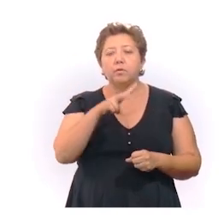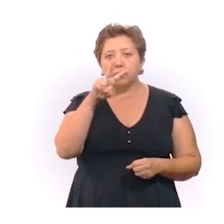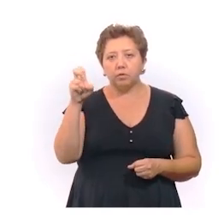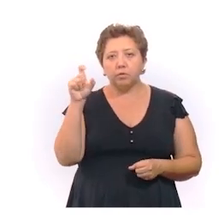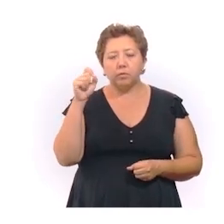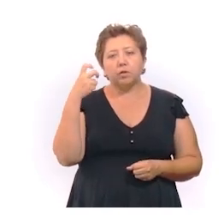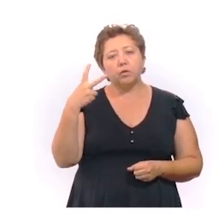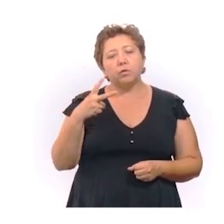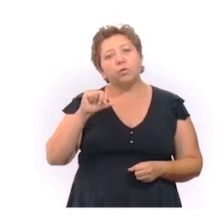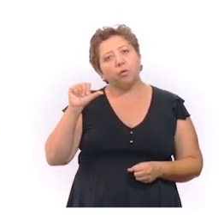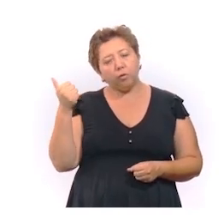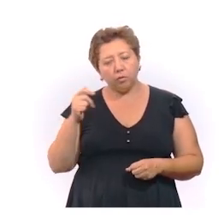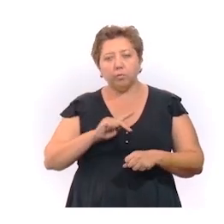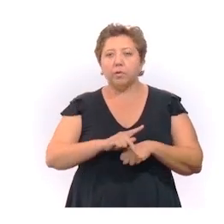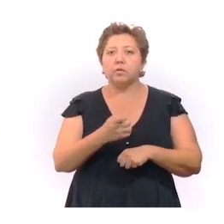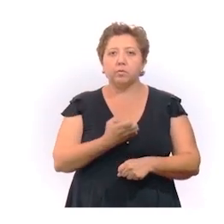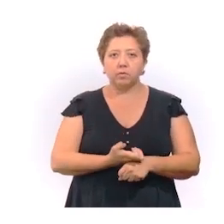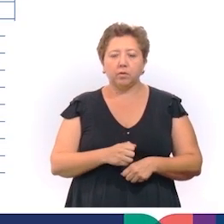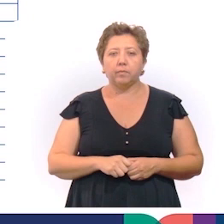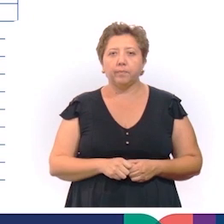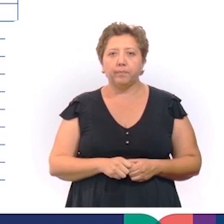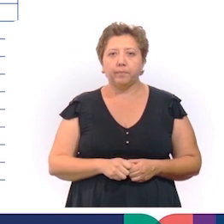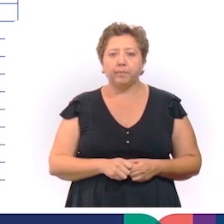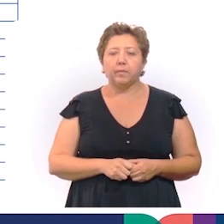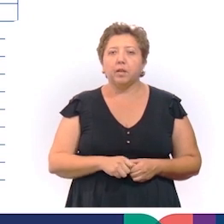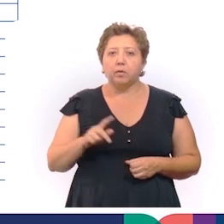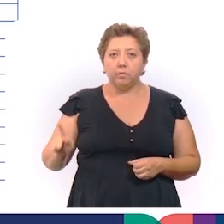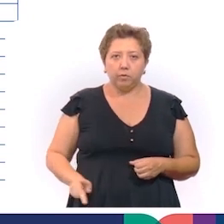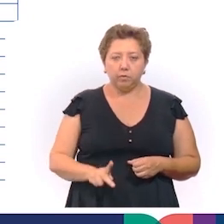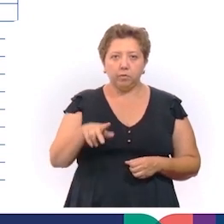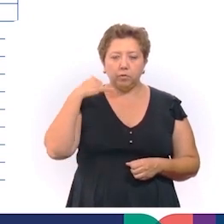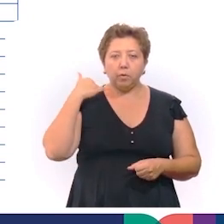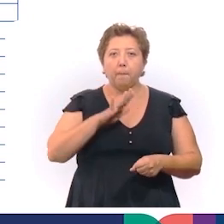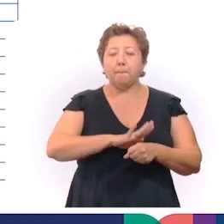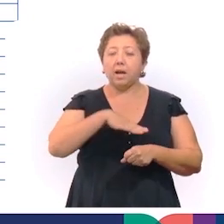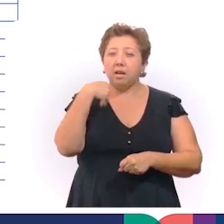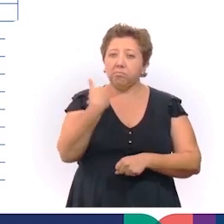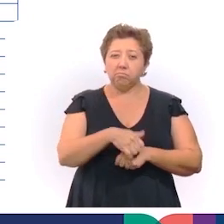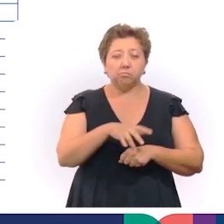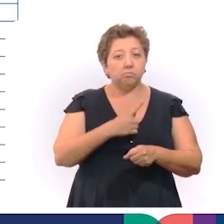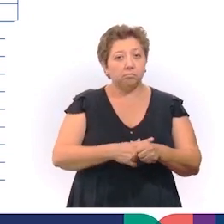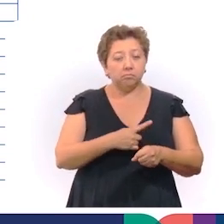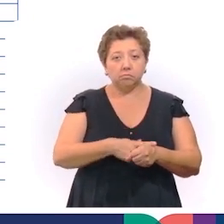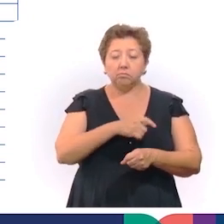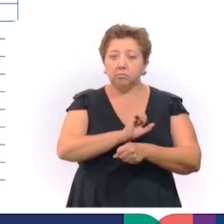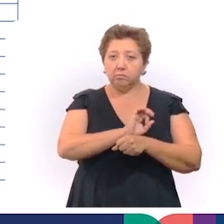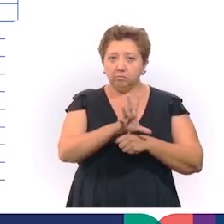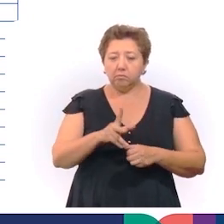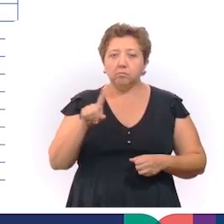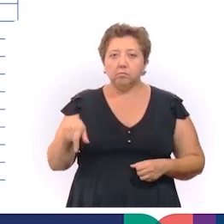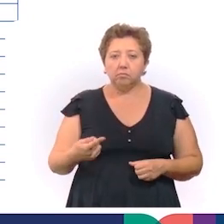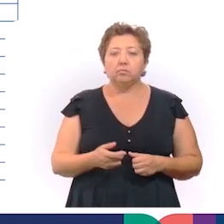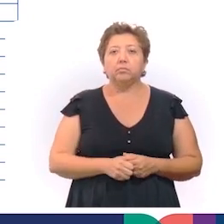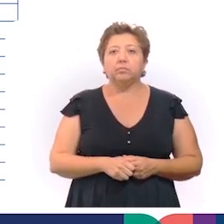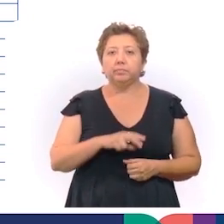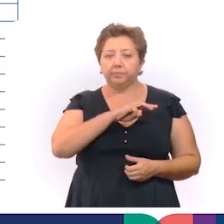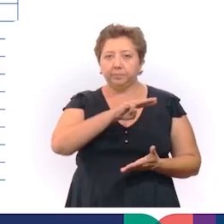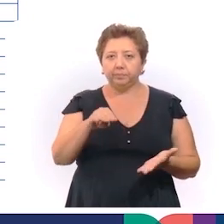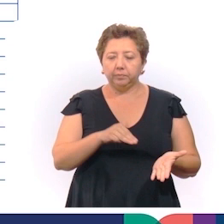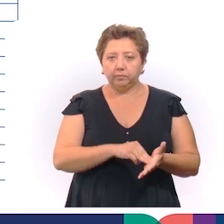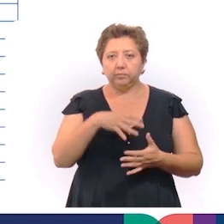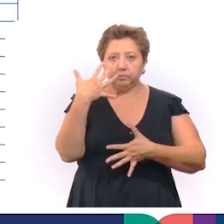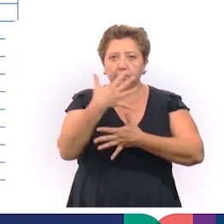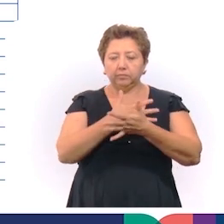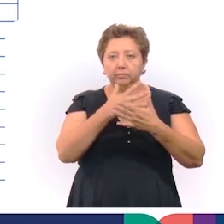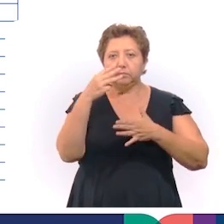222 son de otro país u otro estado. Los municipios de Yucatán con mayor número de personas contagiadas con coronavirus son Mérida